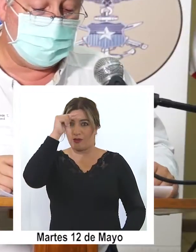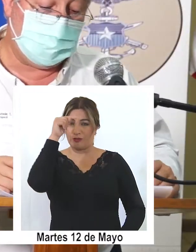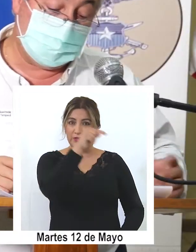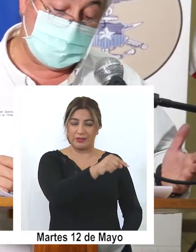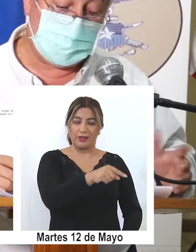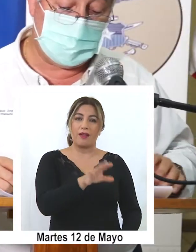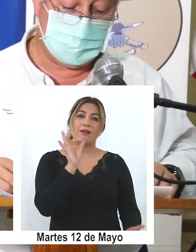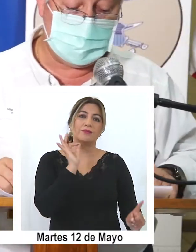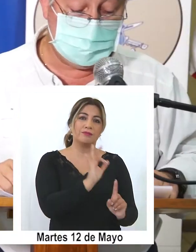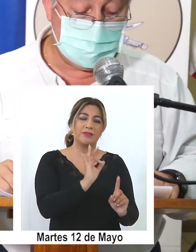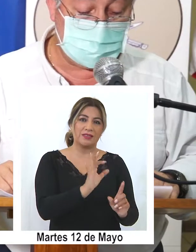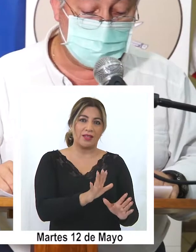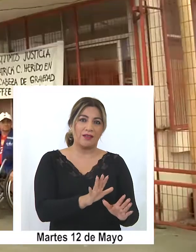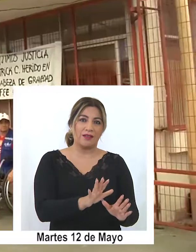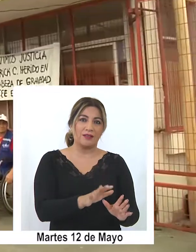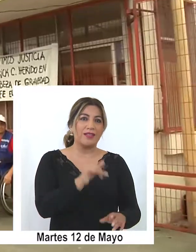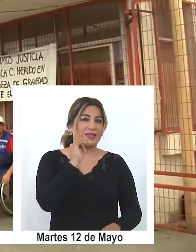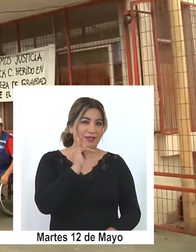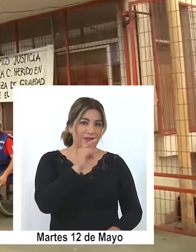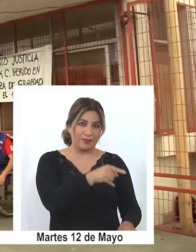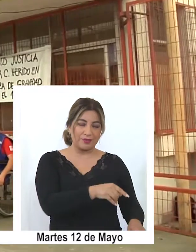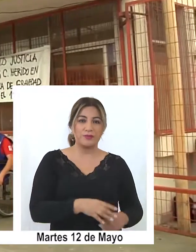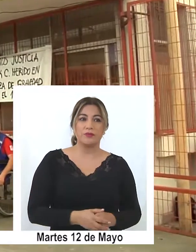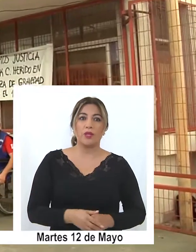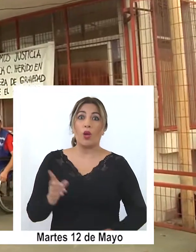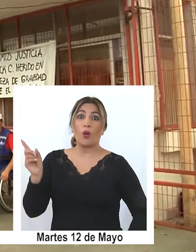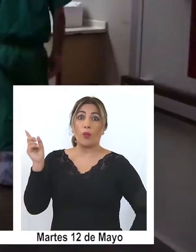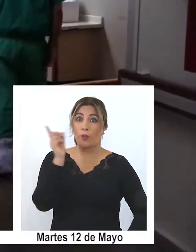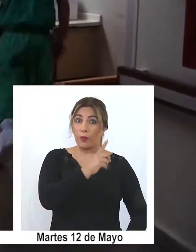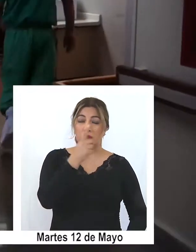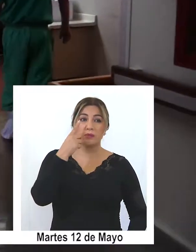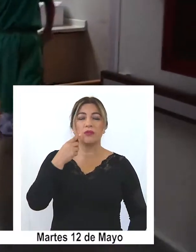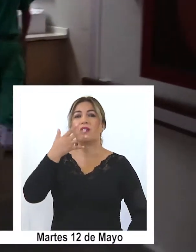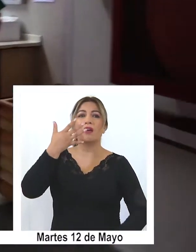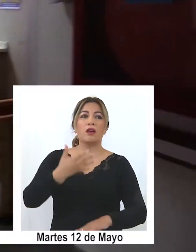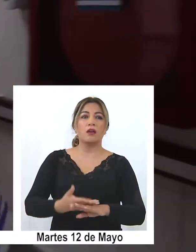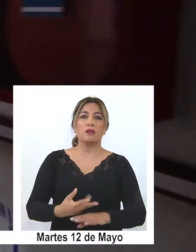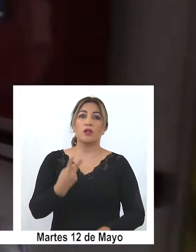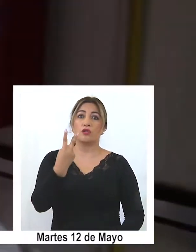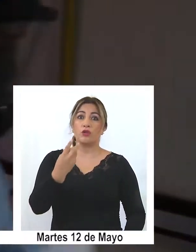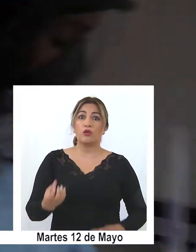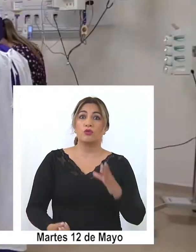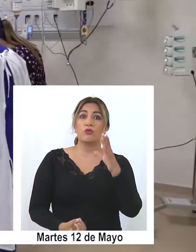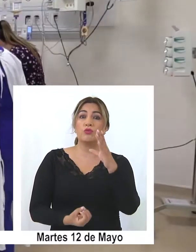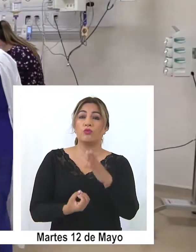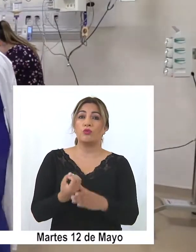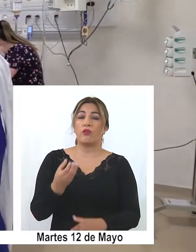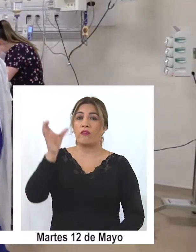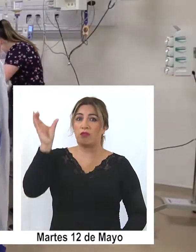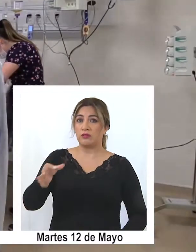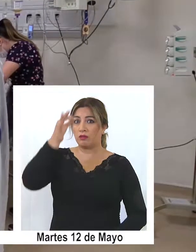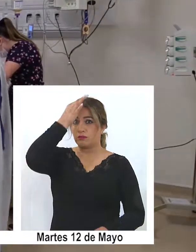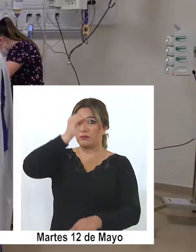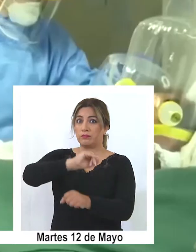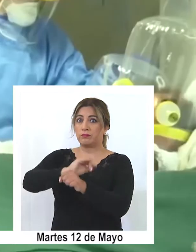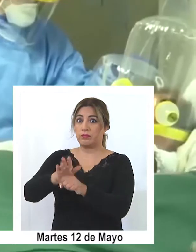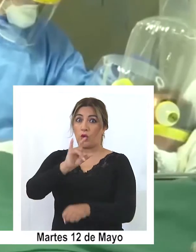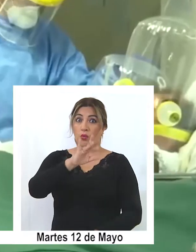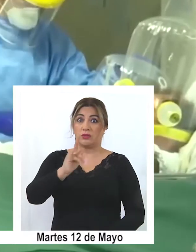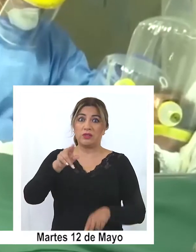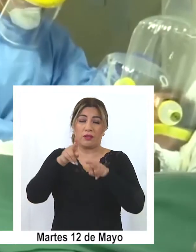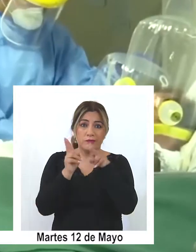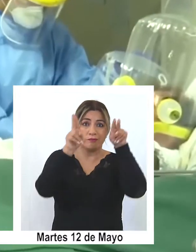salud, en especial al hospital de Iquique. En la última jornada se registraron dos nuevos ingresos a la unidad de cuidados